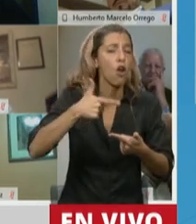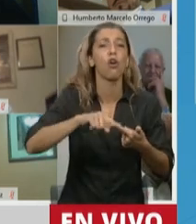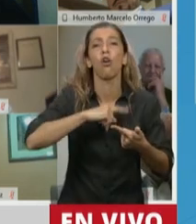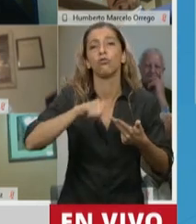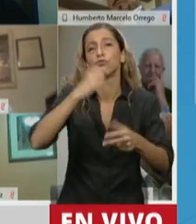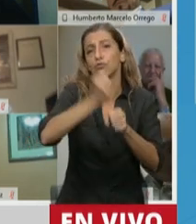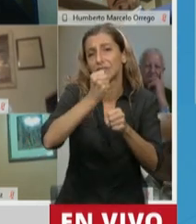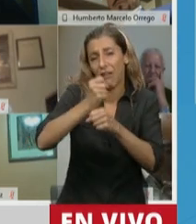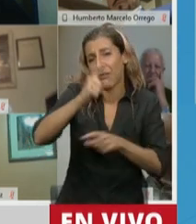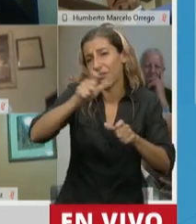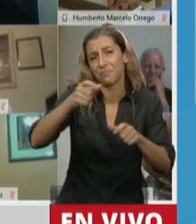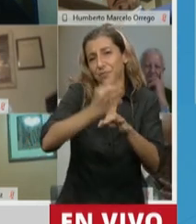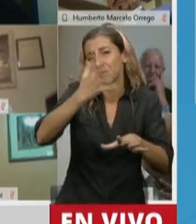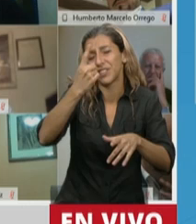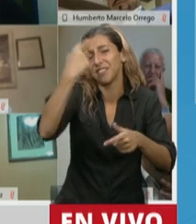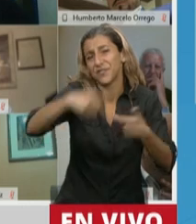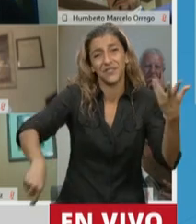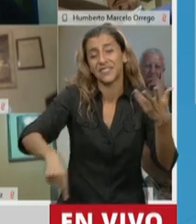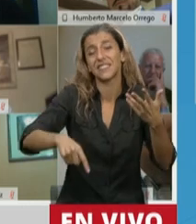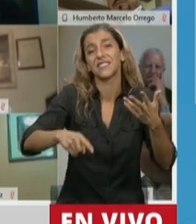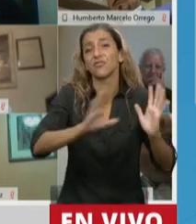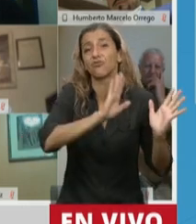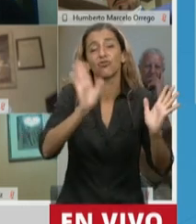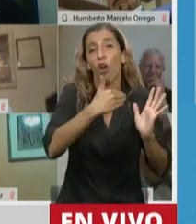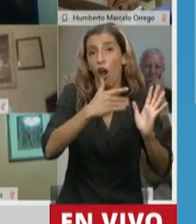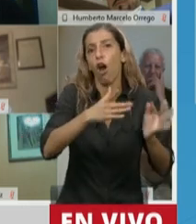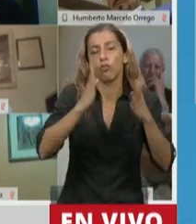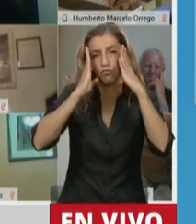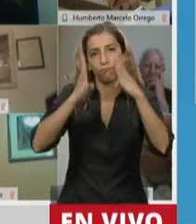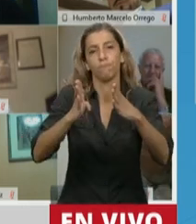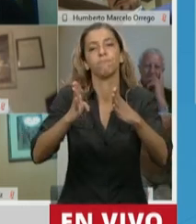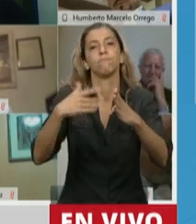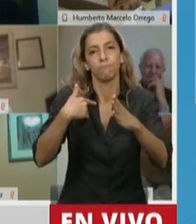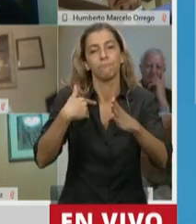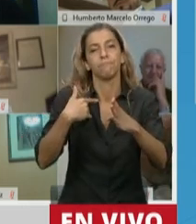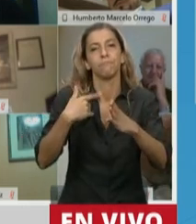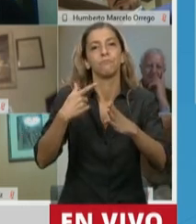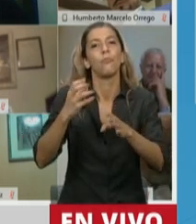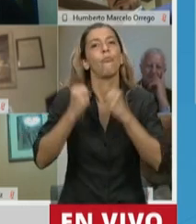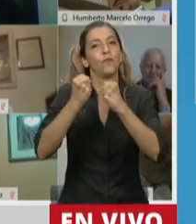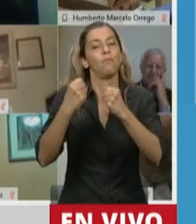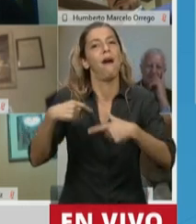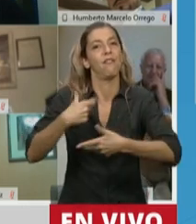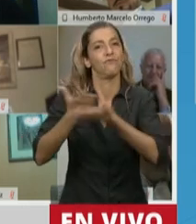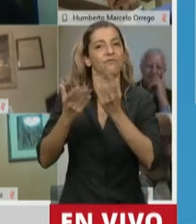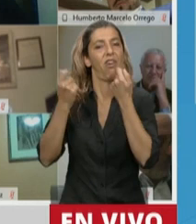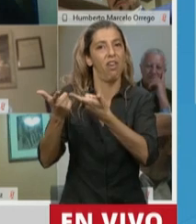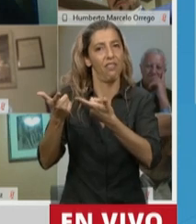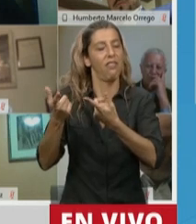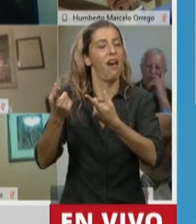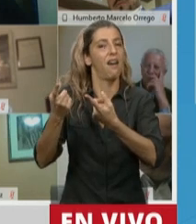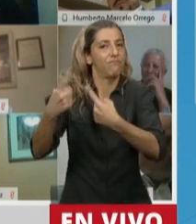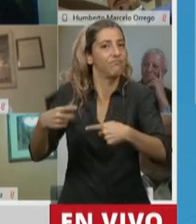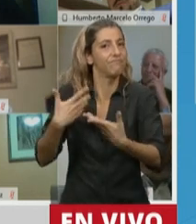que cumplen con talento y dedicación esa misión social con tanta eficacia. Frente a la crisis